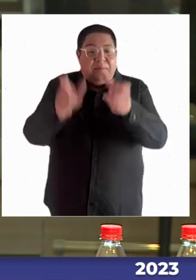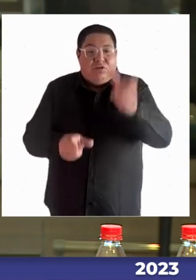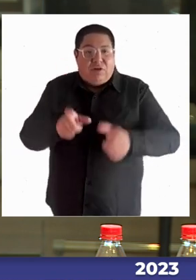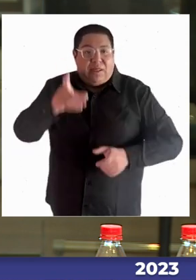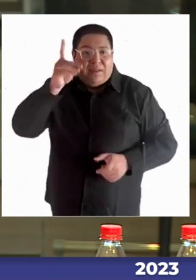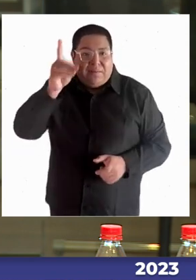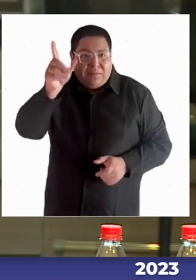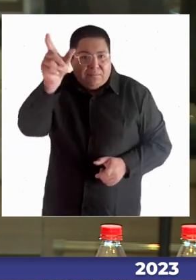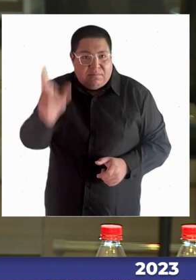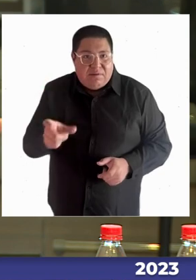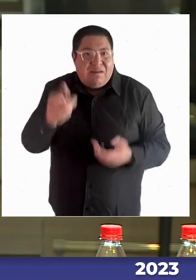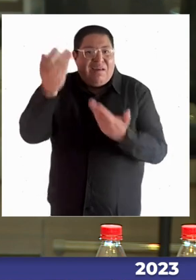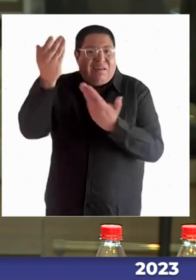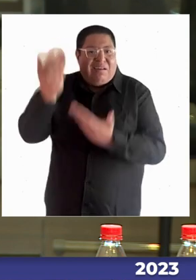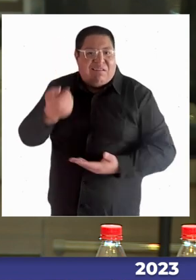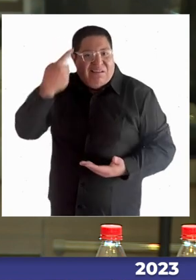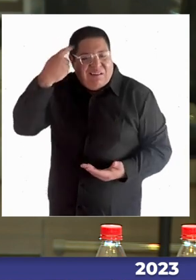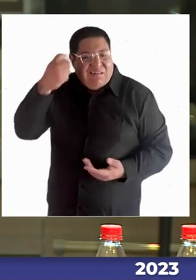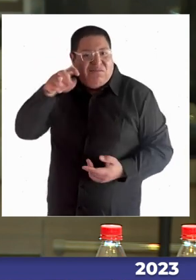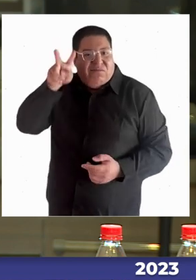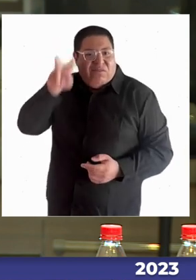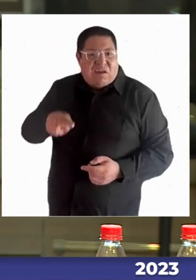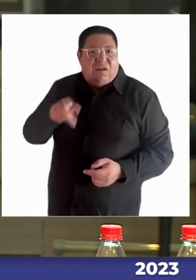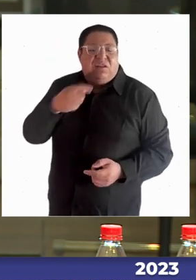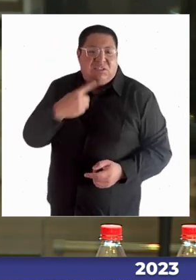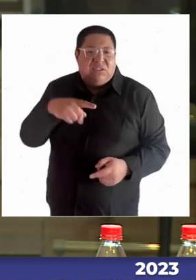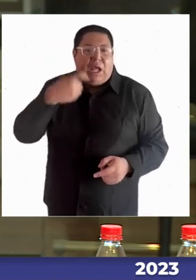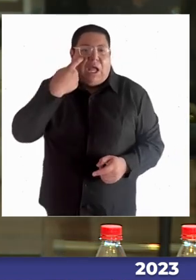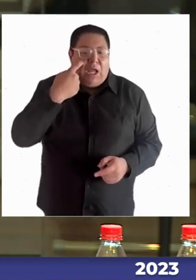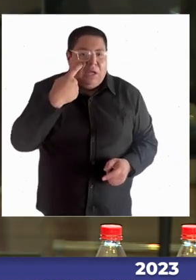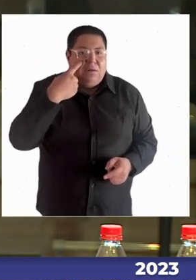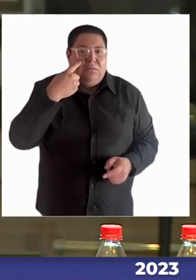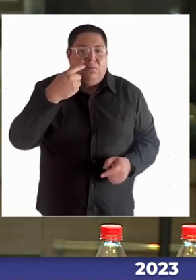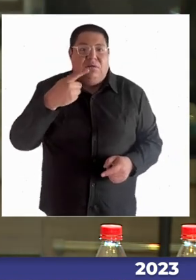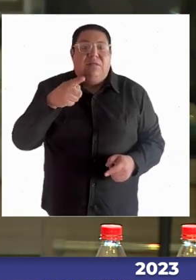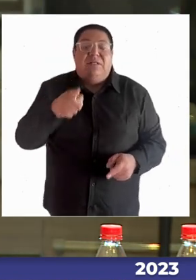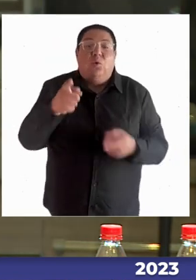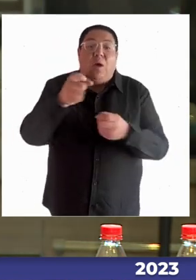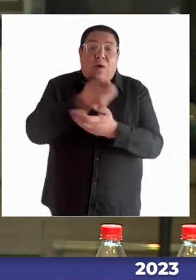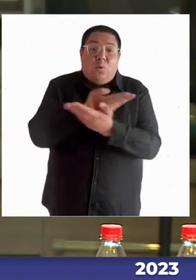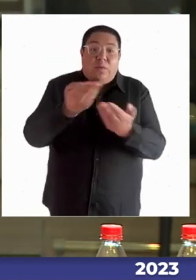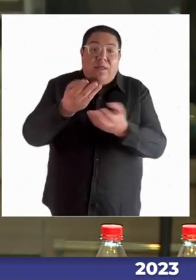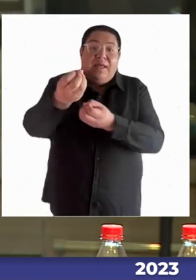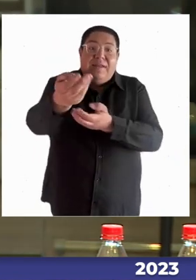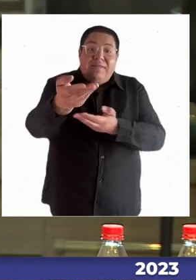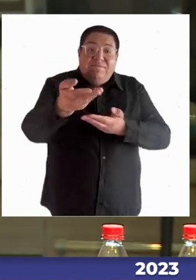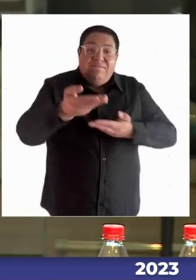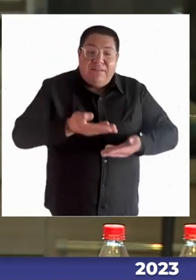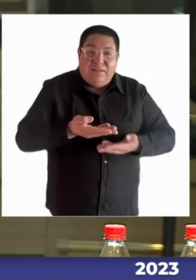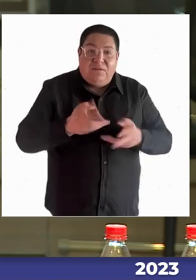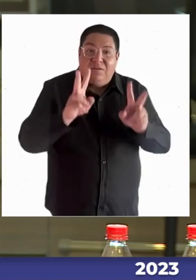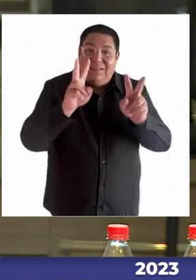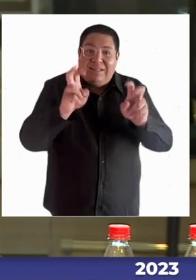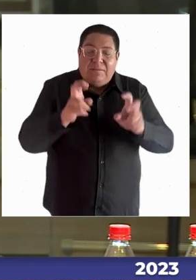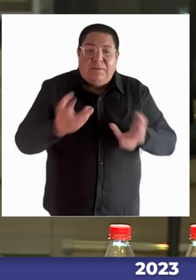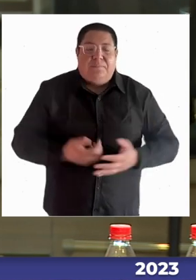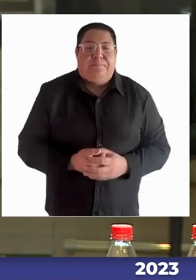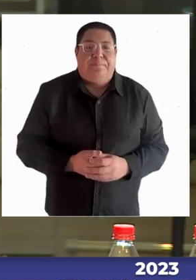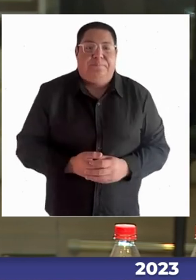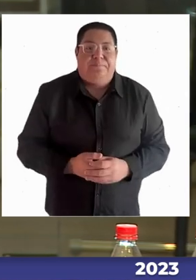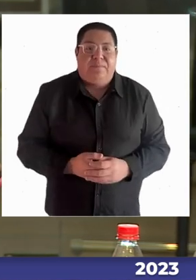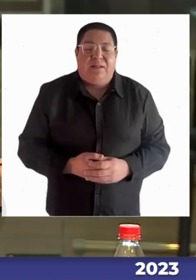tema de creencia, por un tema de que uno ya vive el mundo. Entonces ahí les hago la invitación de volver a